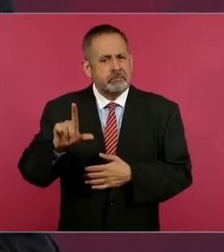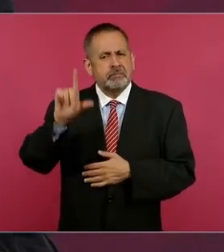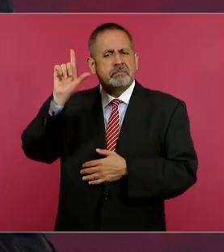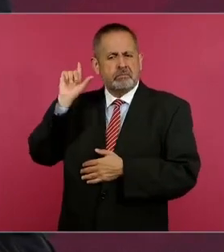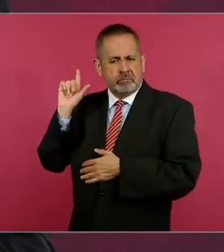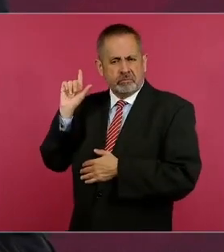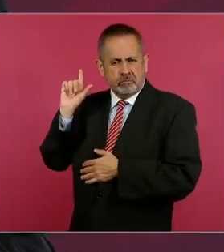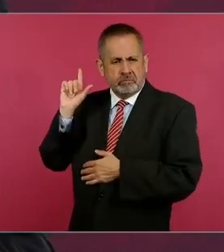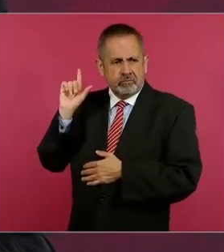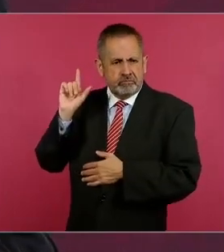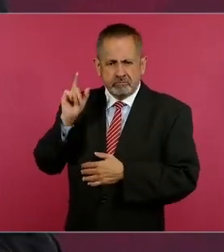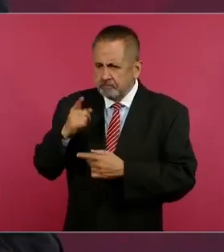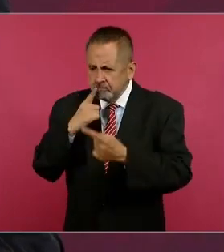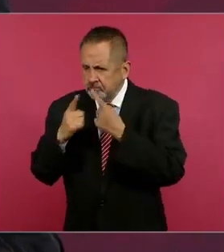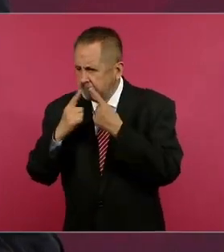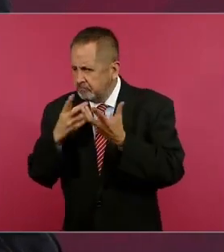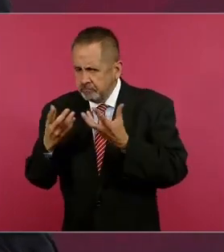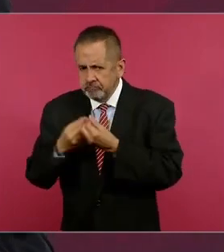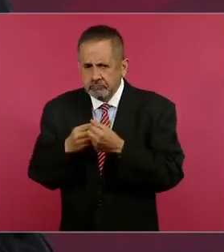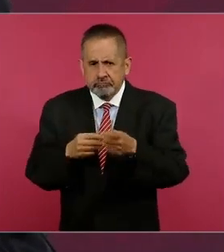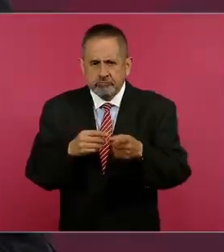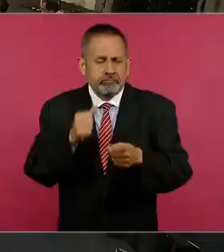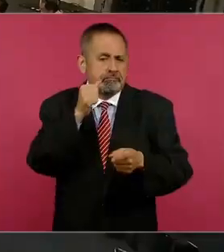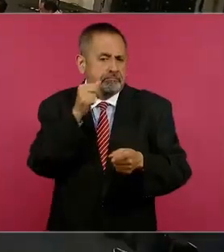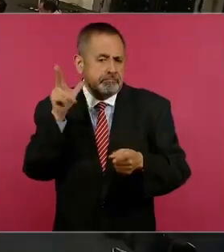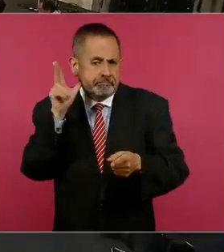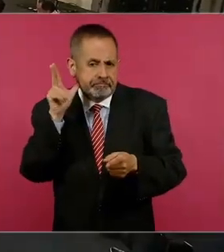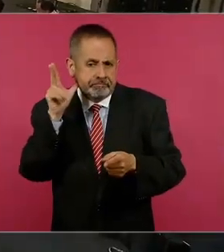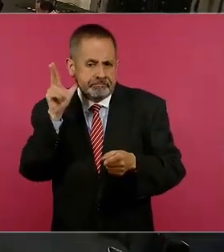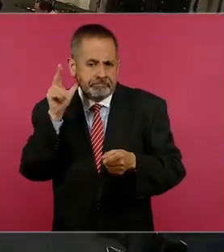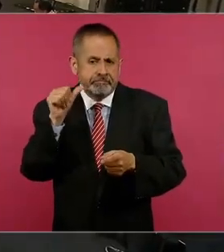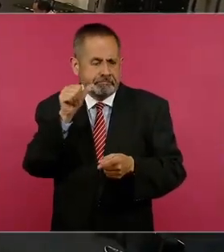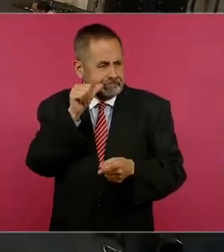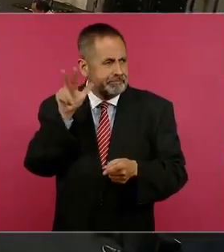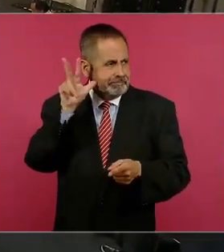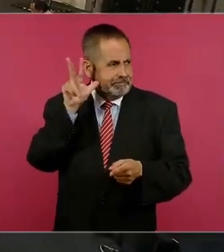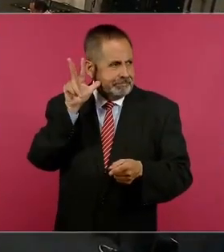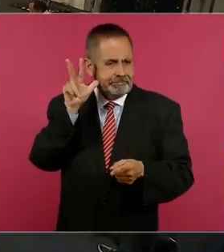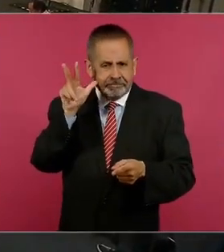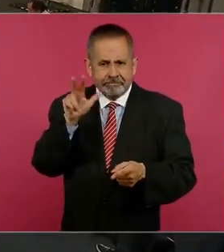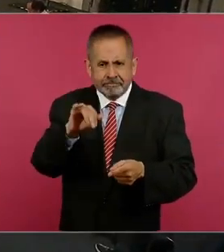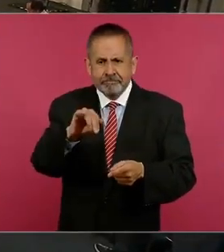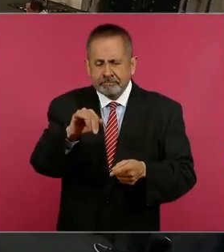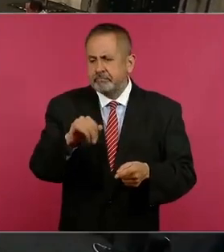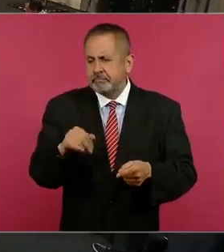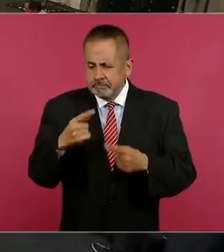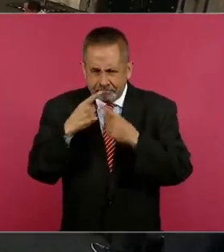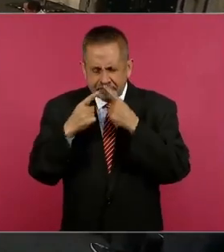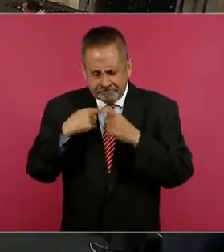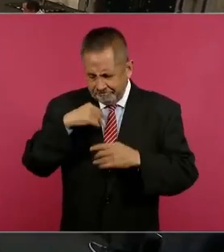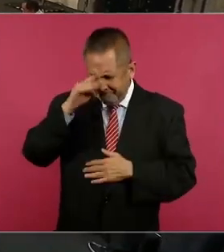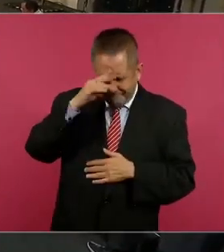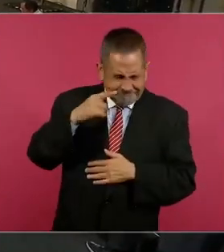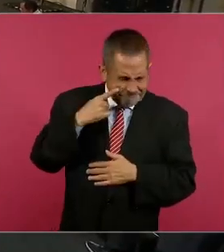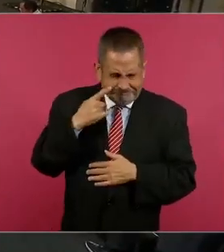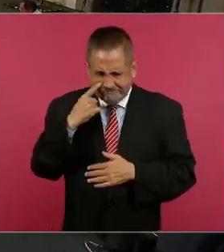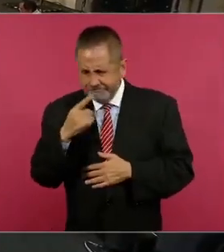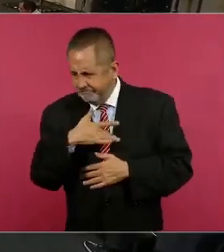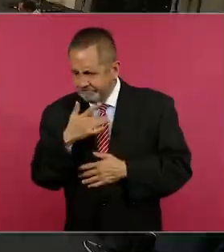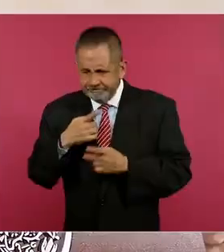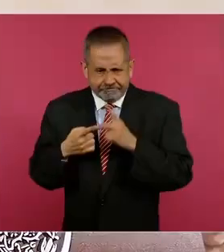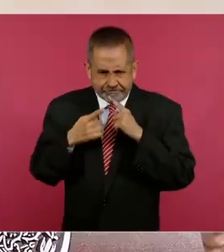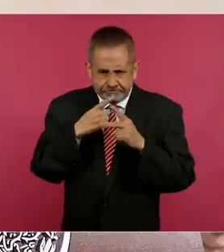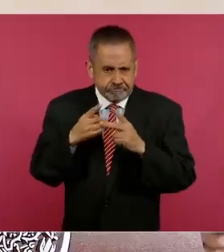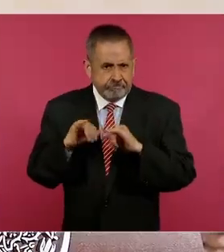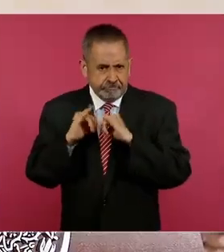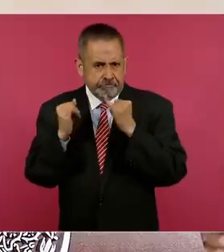antier. Ayer hicimos un análisis, nos reunimos